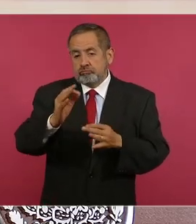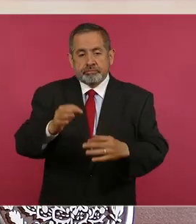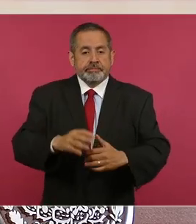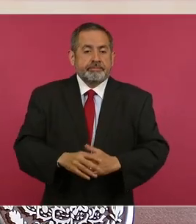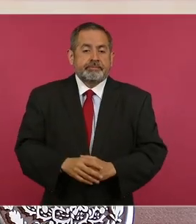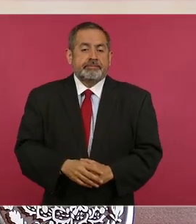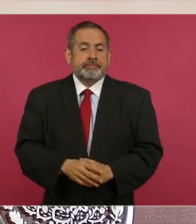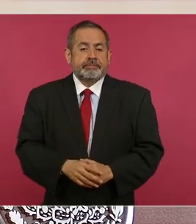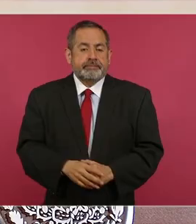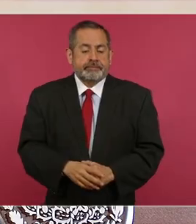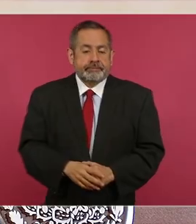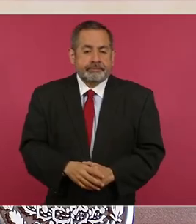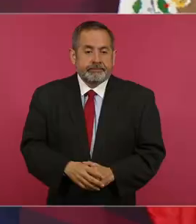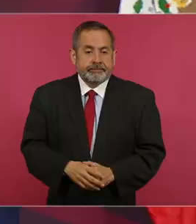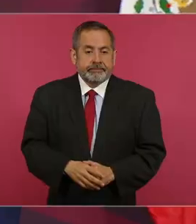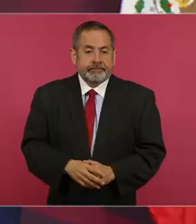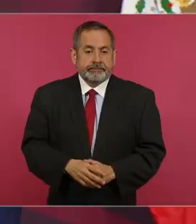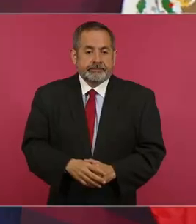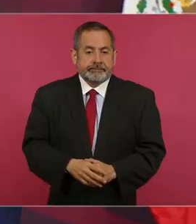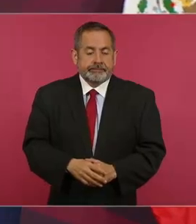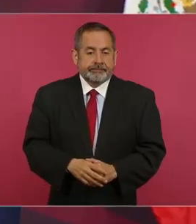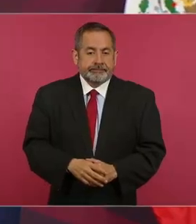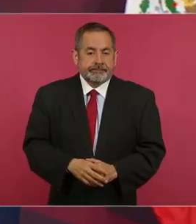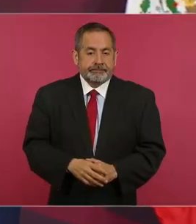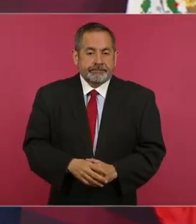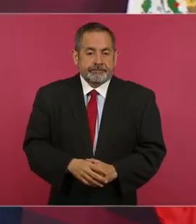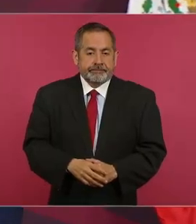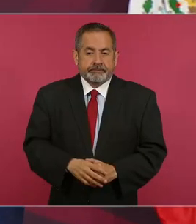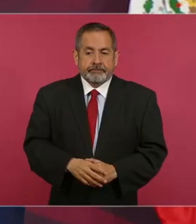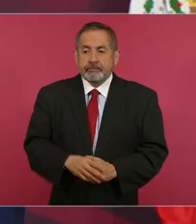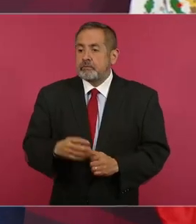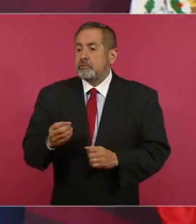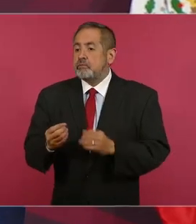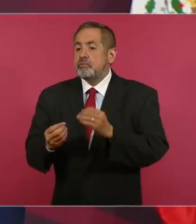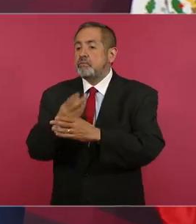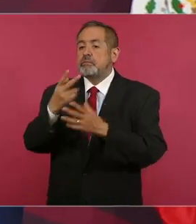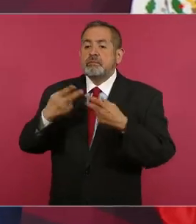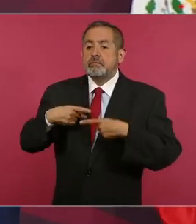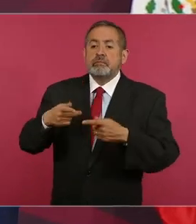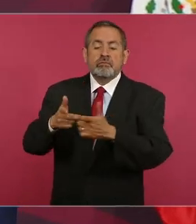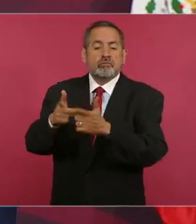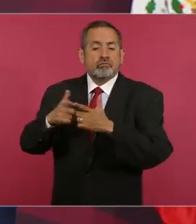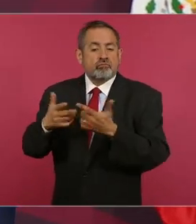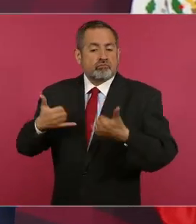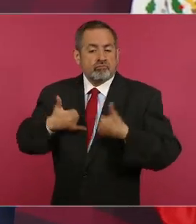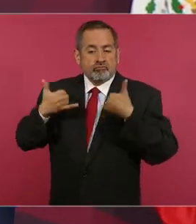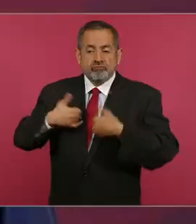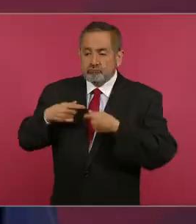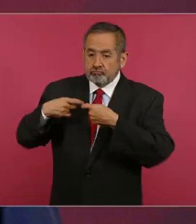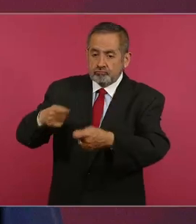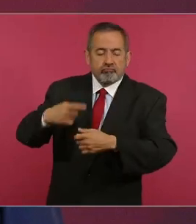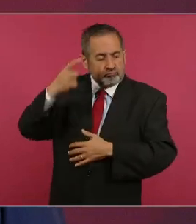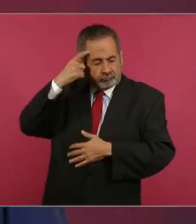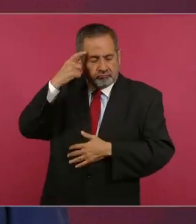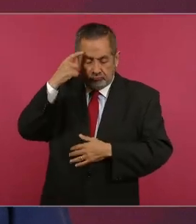sobre todo en las nuevas generaciones. Siempre hemos hablado de eso.